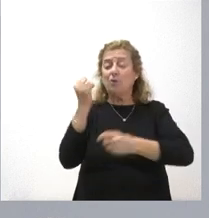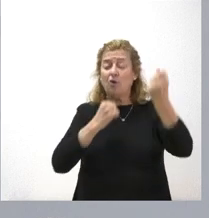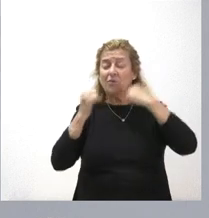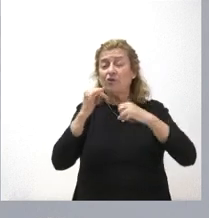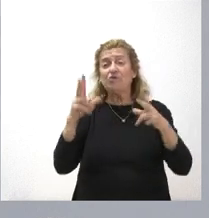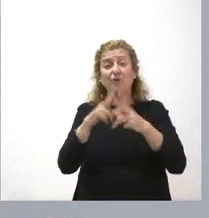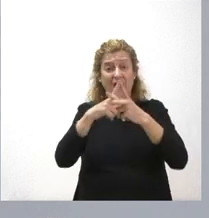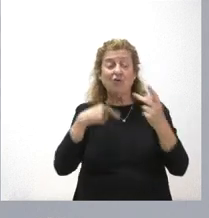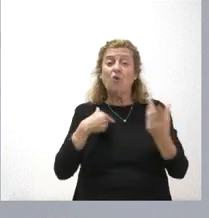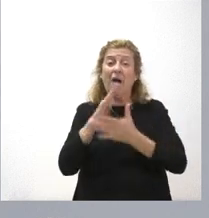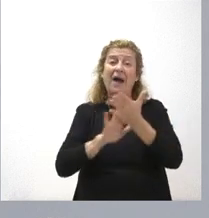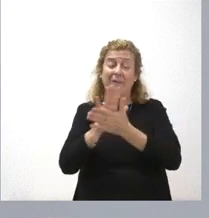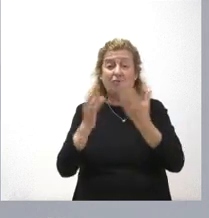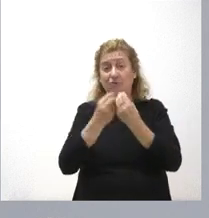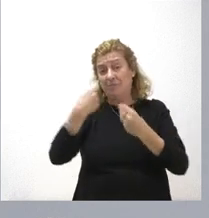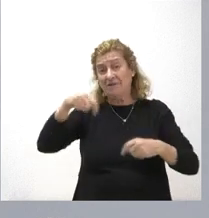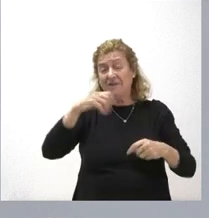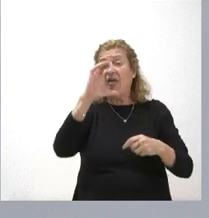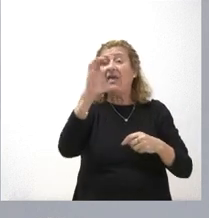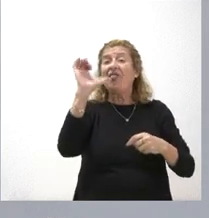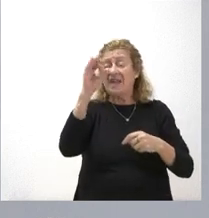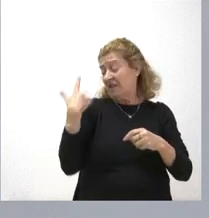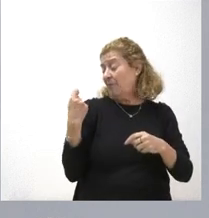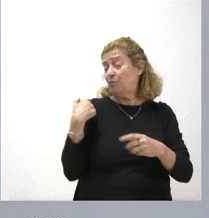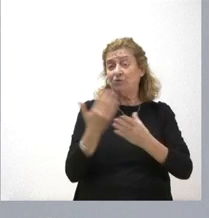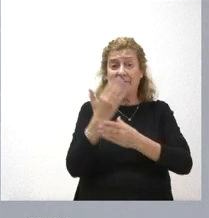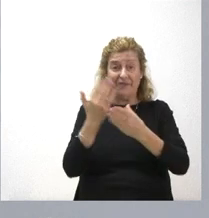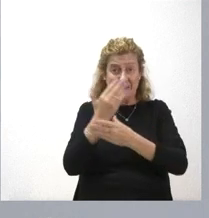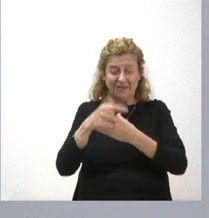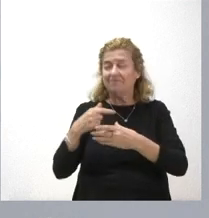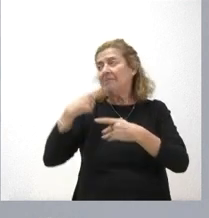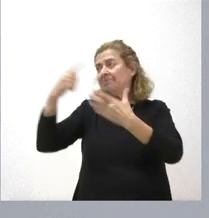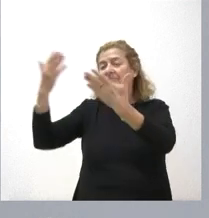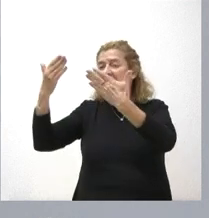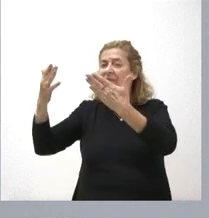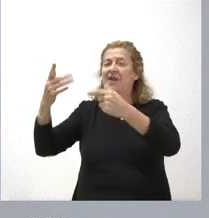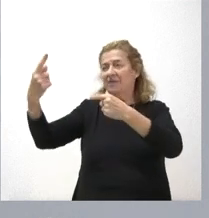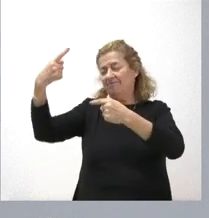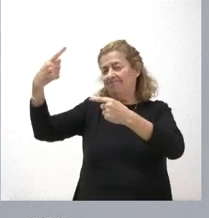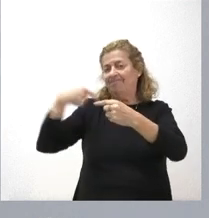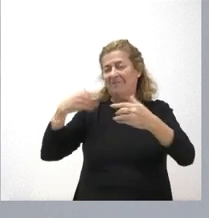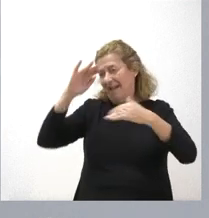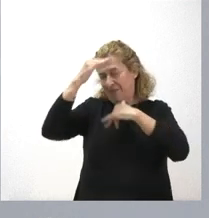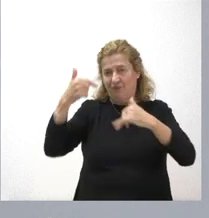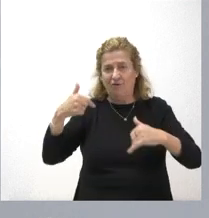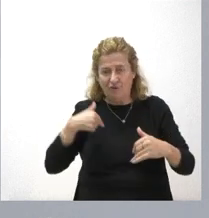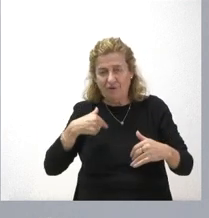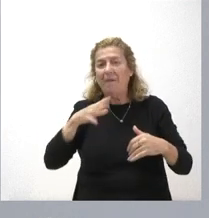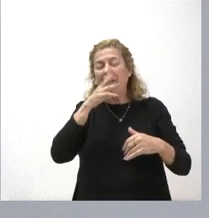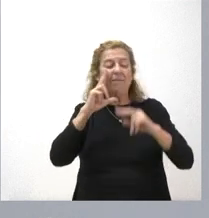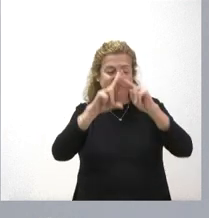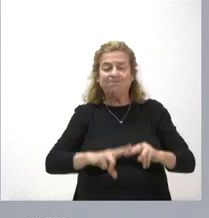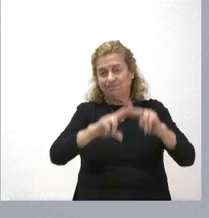presidente del CES hace unos días le agradezco mucho la dedicación en estos momentos a examinar este proyecto